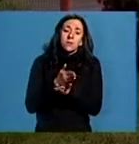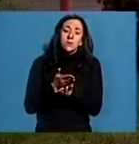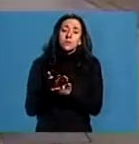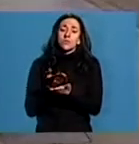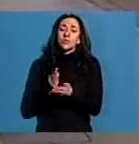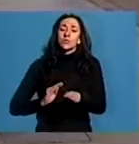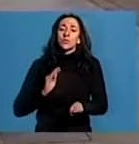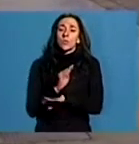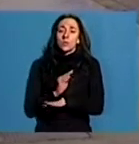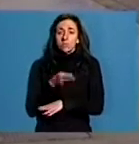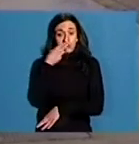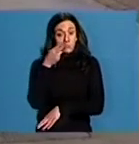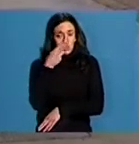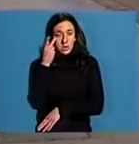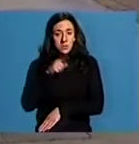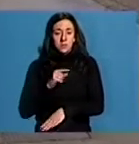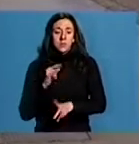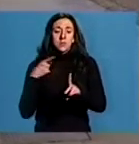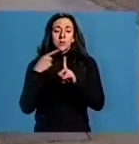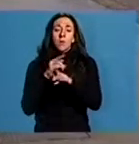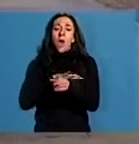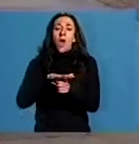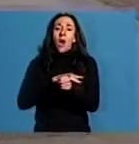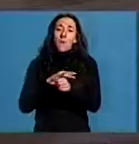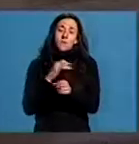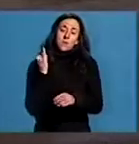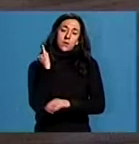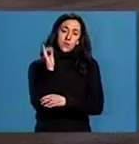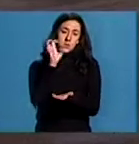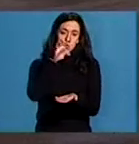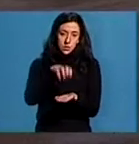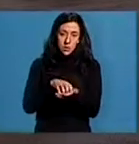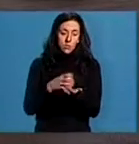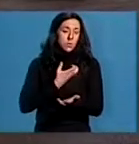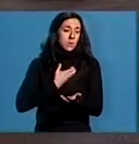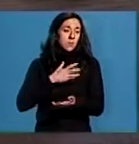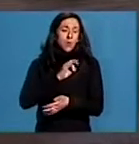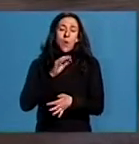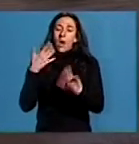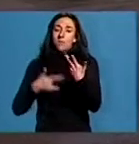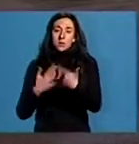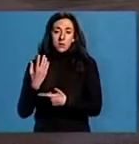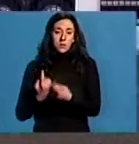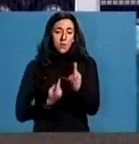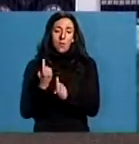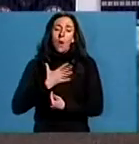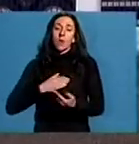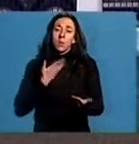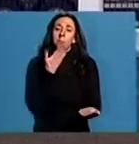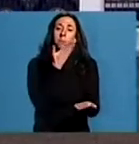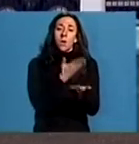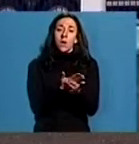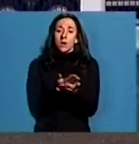é interesante que é para o ámbito institucional. Quere dicir, concellos ou algún tipo de administración poden pedir unha